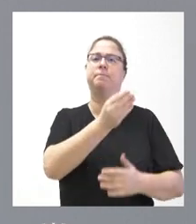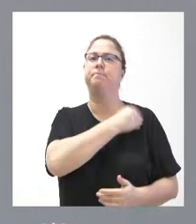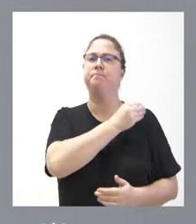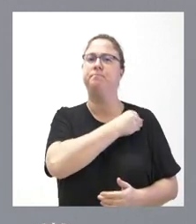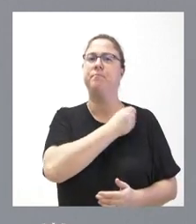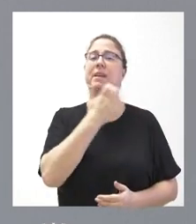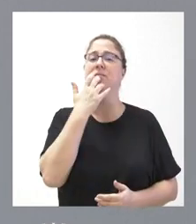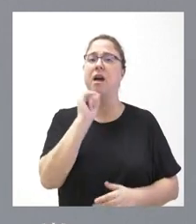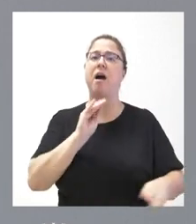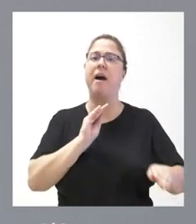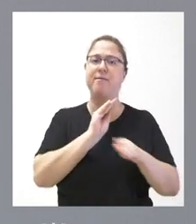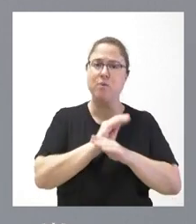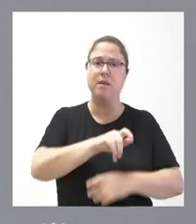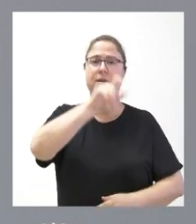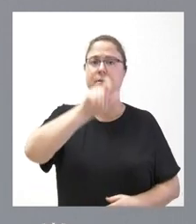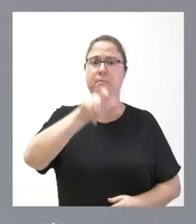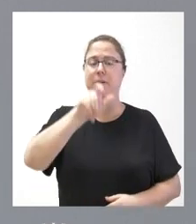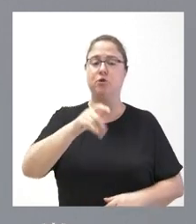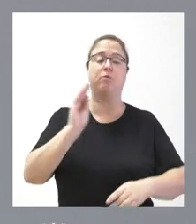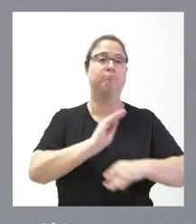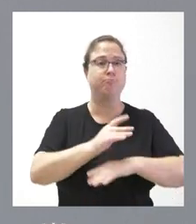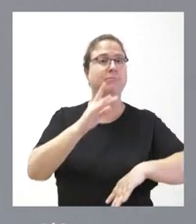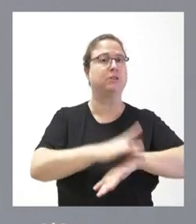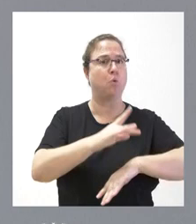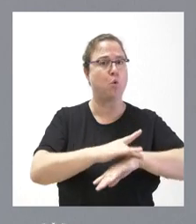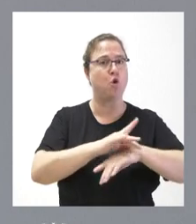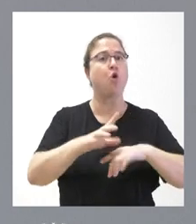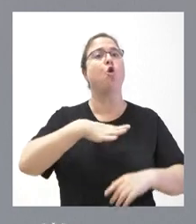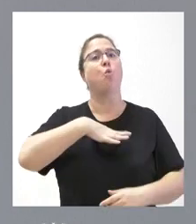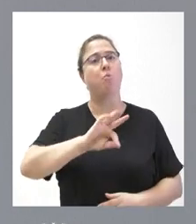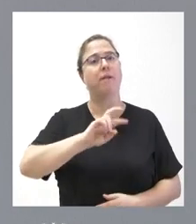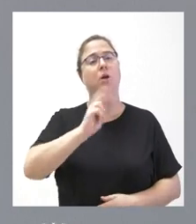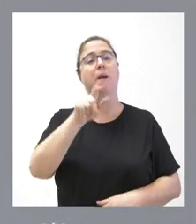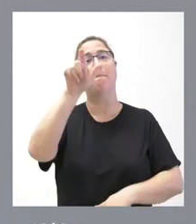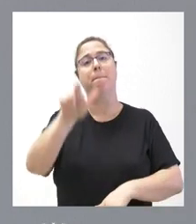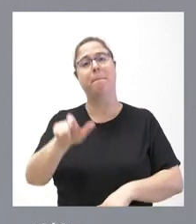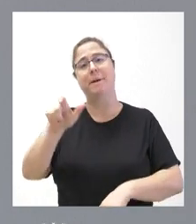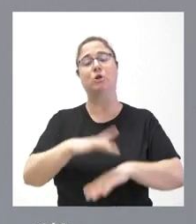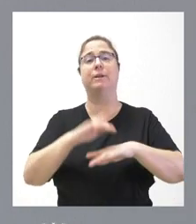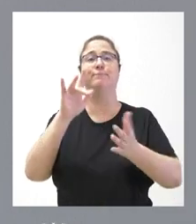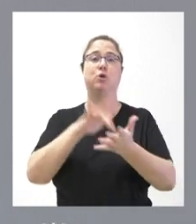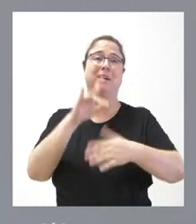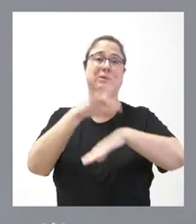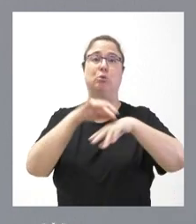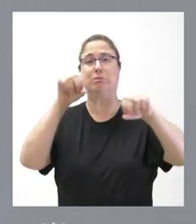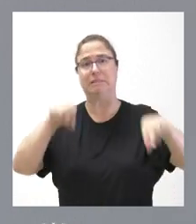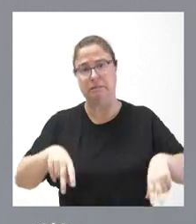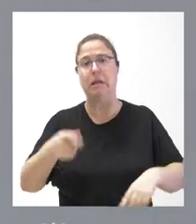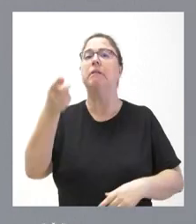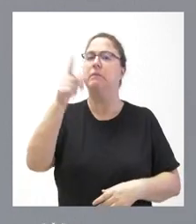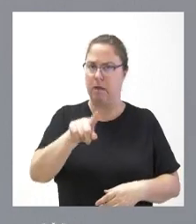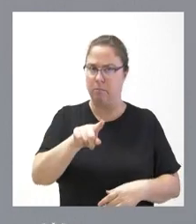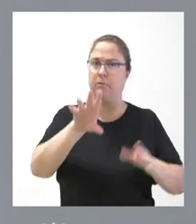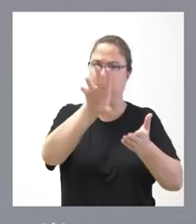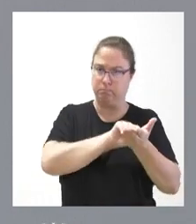habiendo ayudas para las personas que habían suscrito seguros, también pudiera haber ayudas para las personas que no hubieran suscrito estos seguros. También